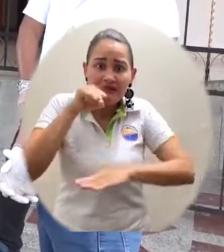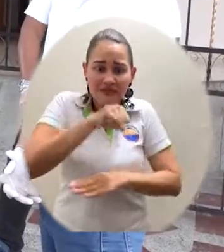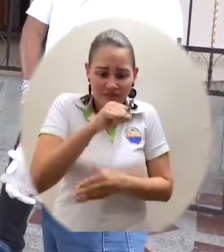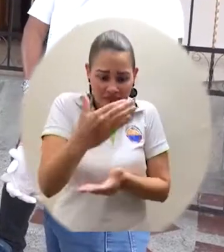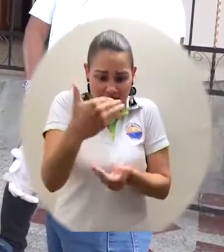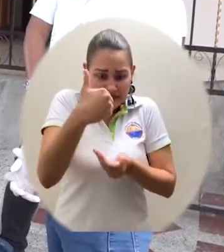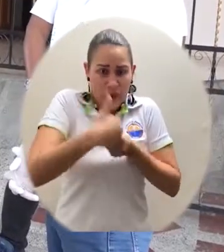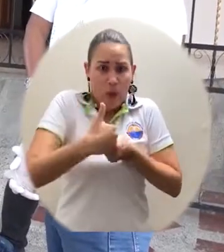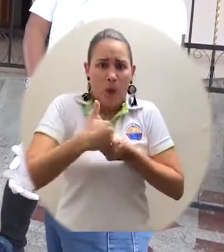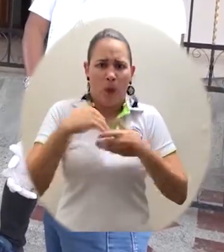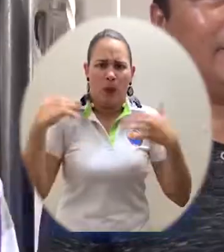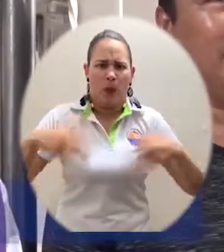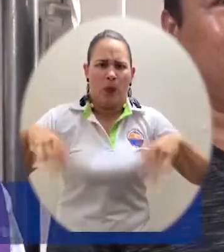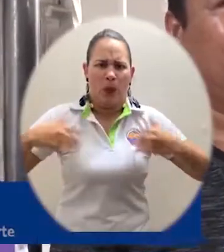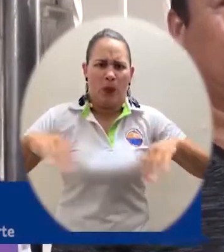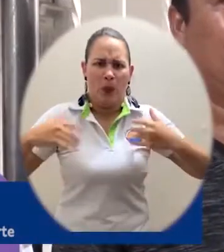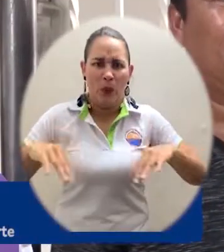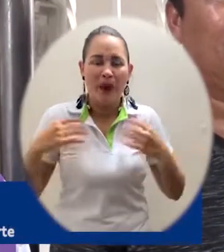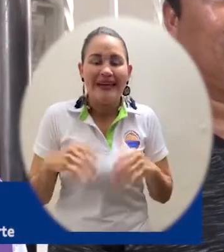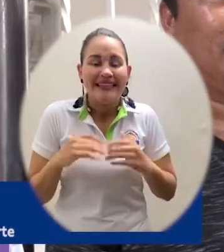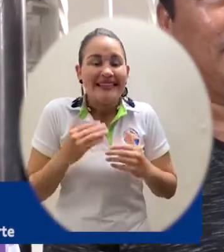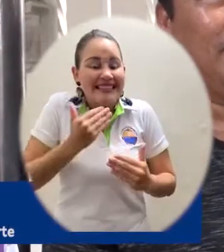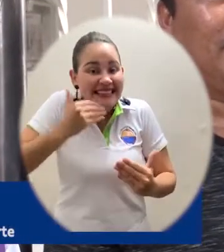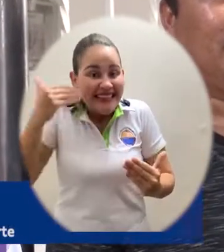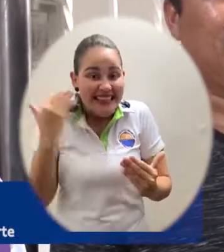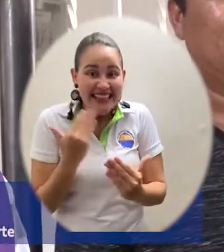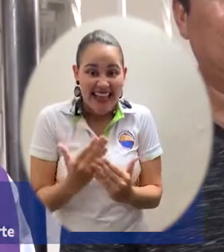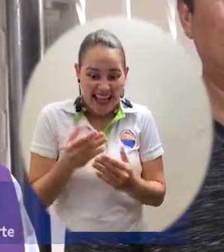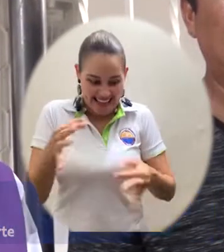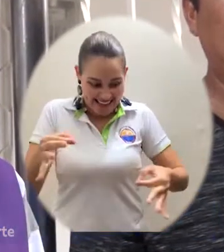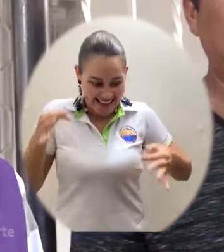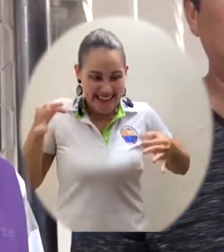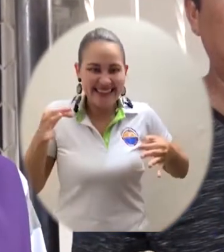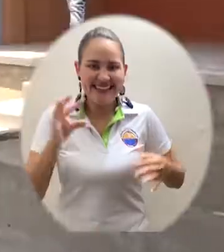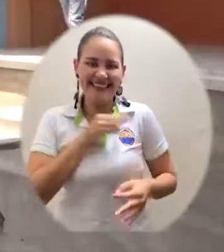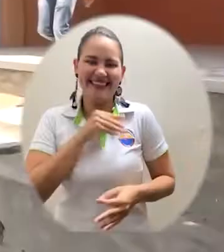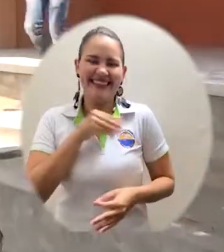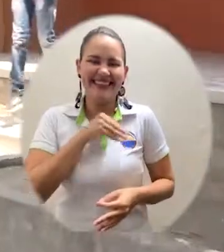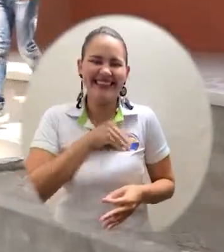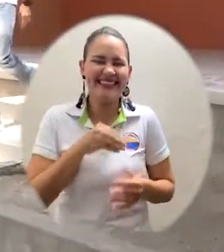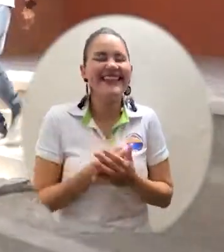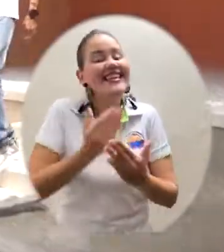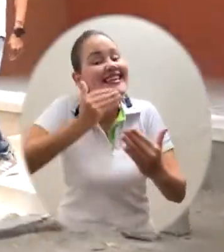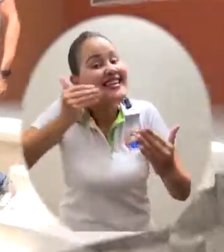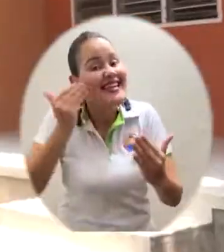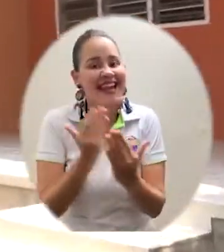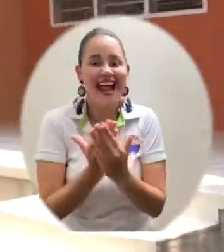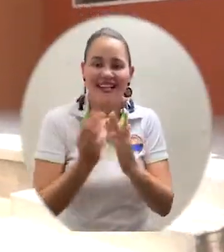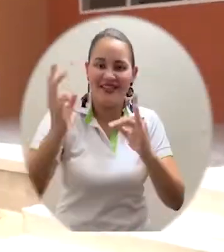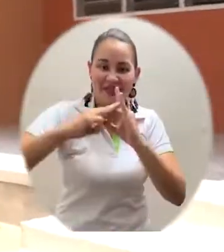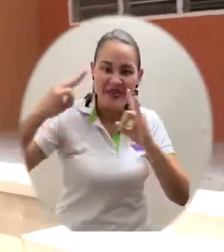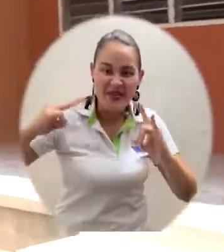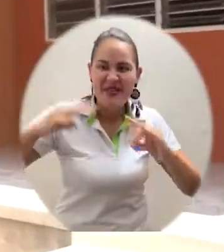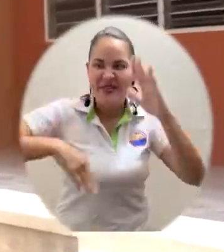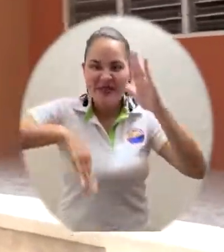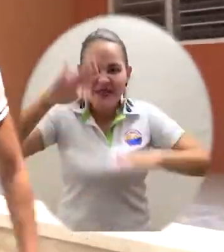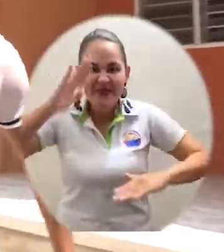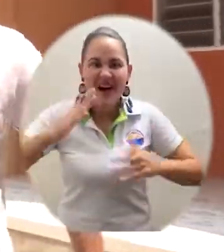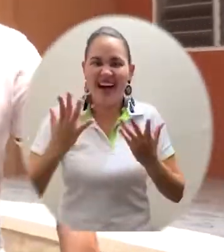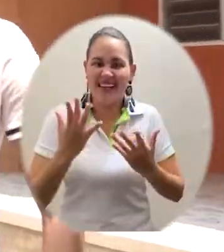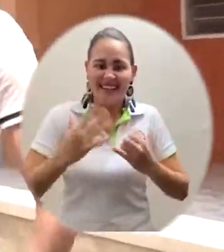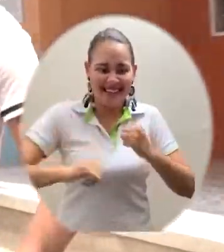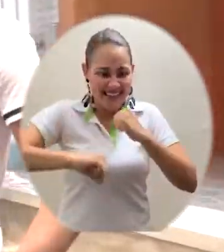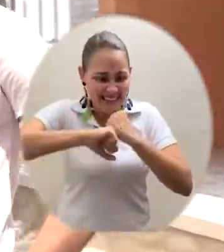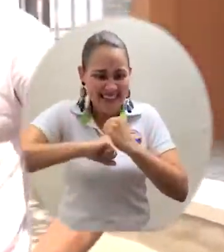Gracias al rector Pablo Vera, traernos hacia la casa el diploma para sentir orgullosa a mi papá y a mi mamá. Agradecerle a la